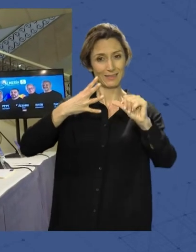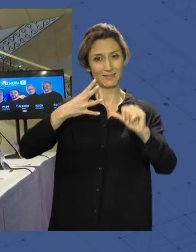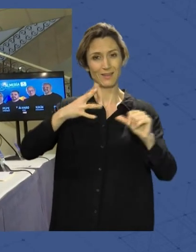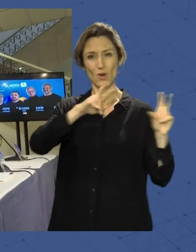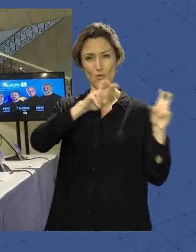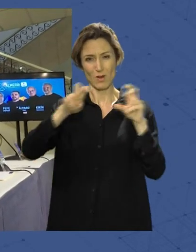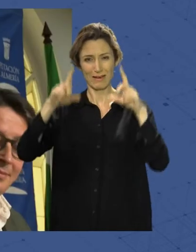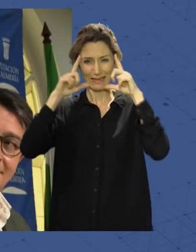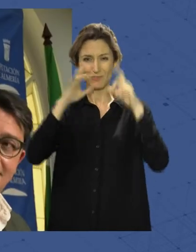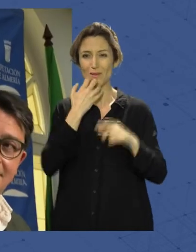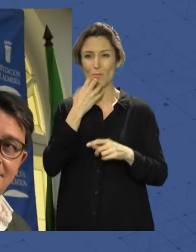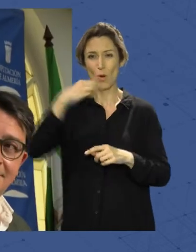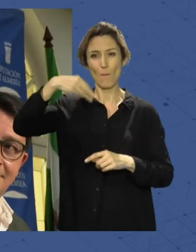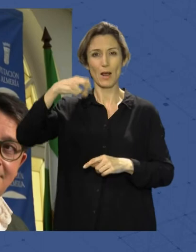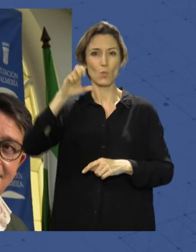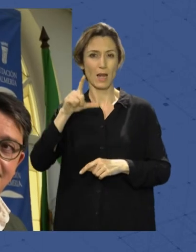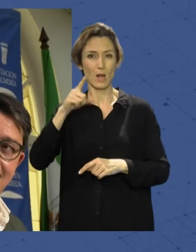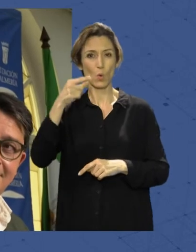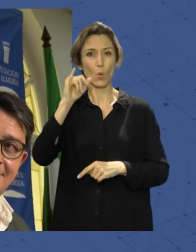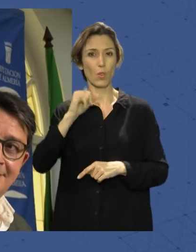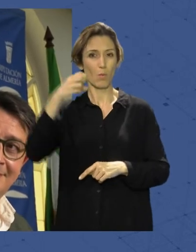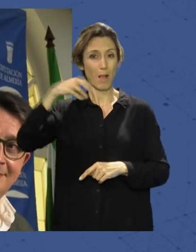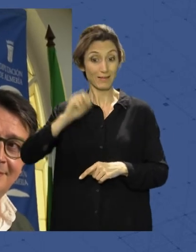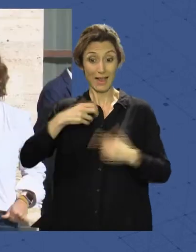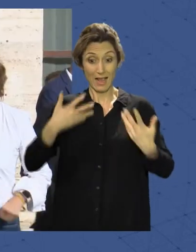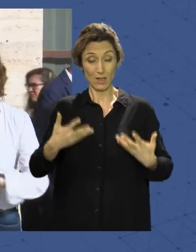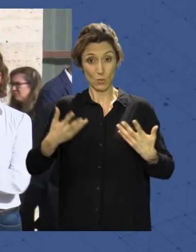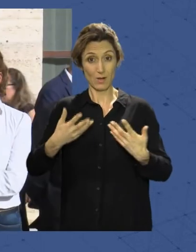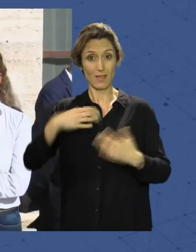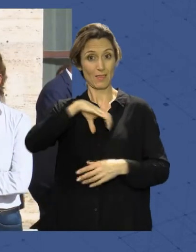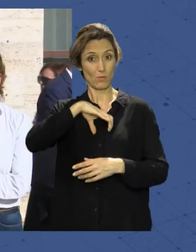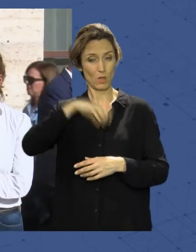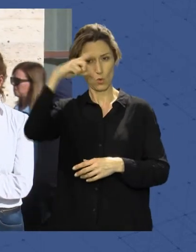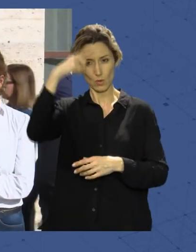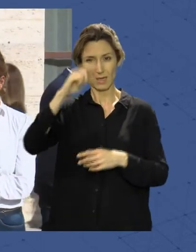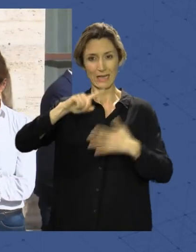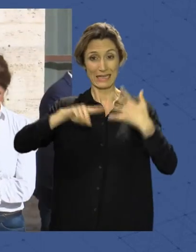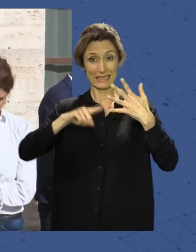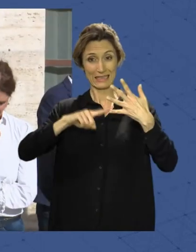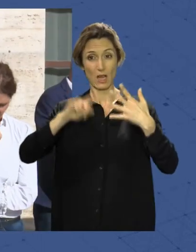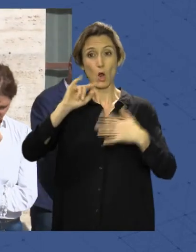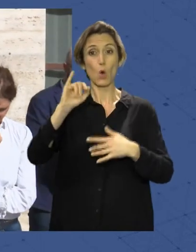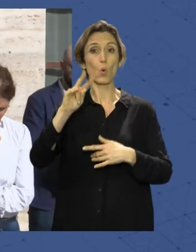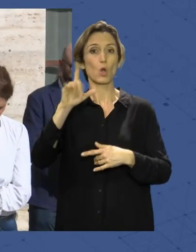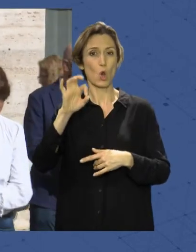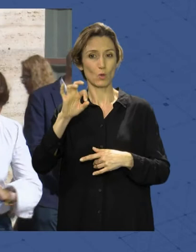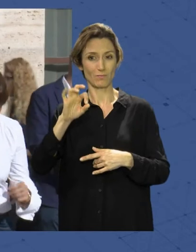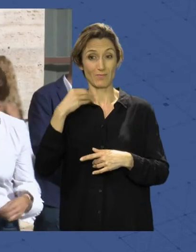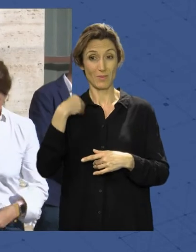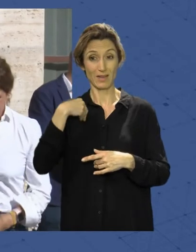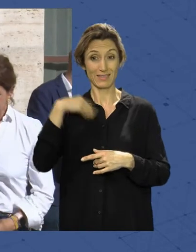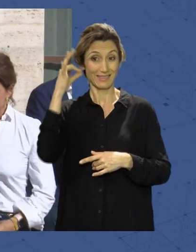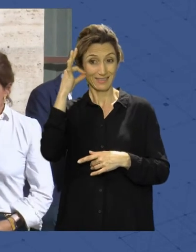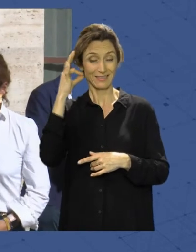como por ejemplo la de Manuel Guzmán, actual diputado de Cultura. Después la quinta sería Julia Ibáñez, actual concejala de